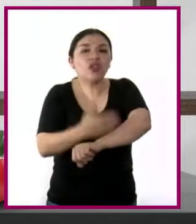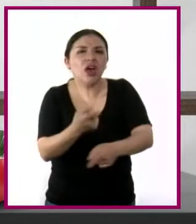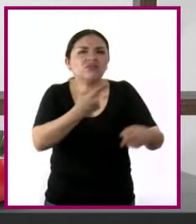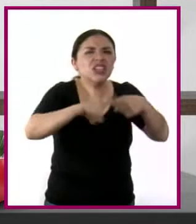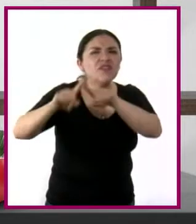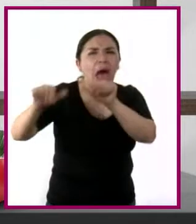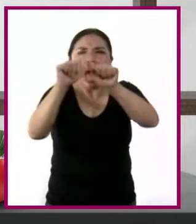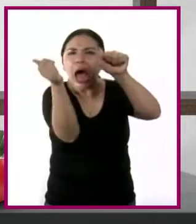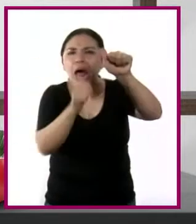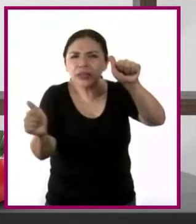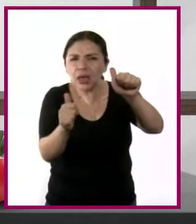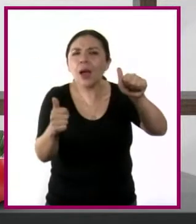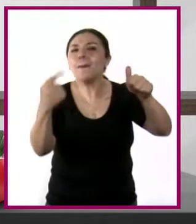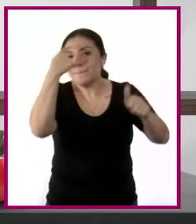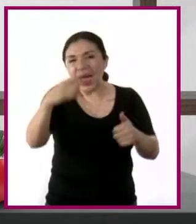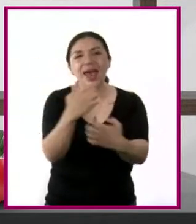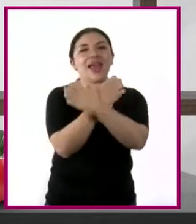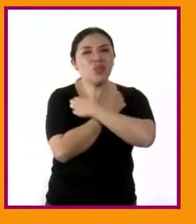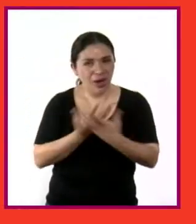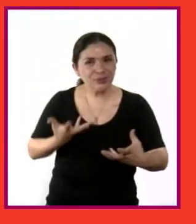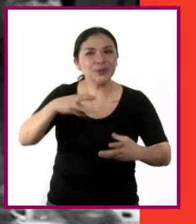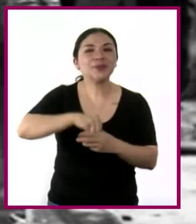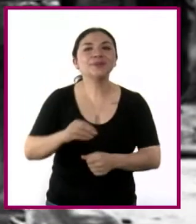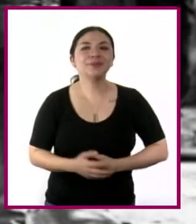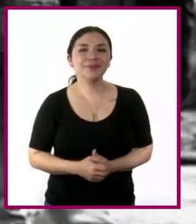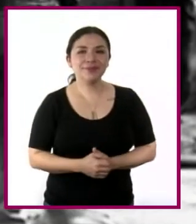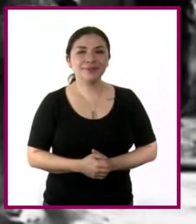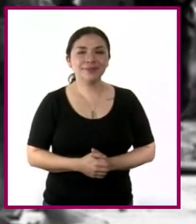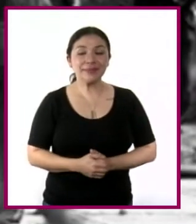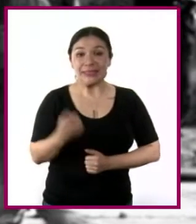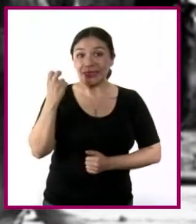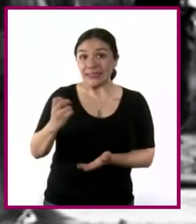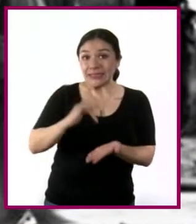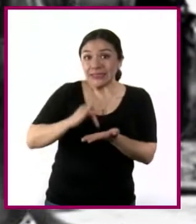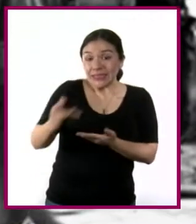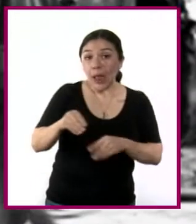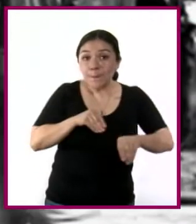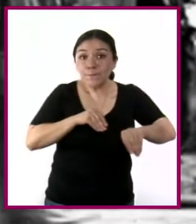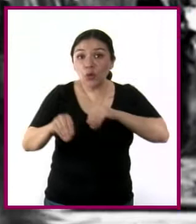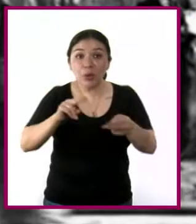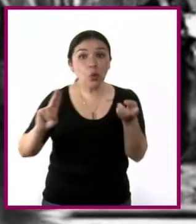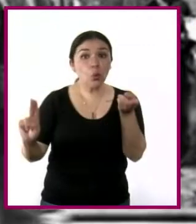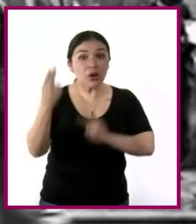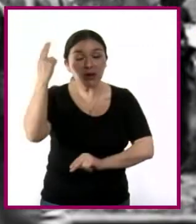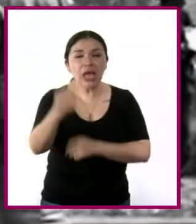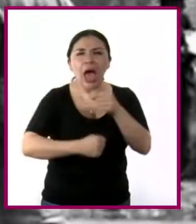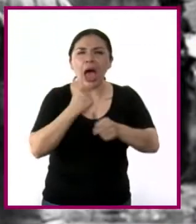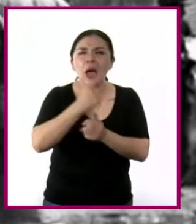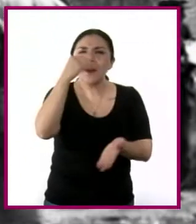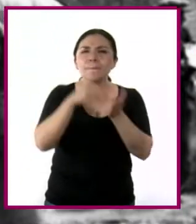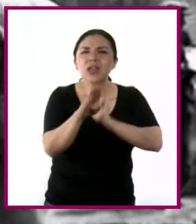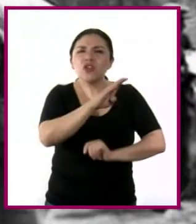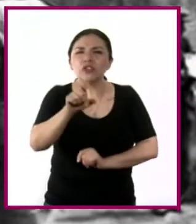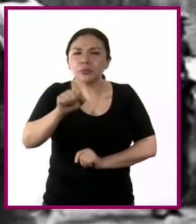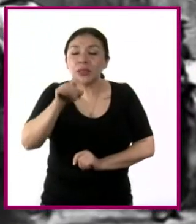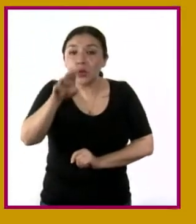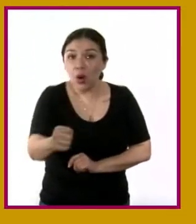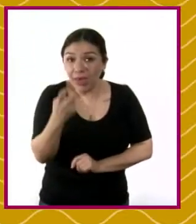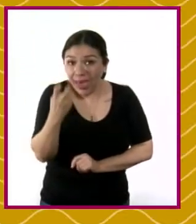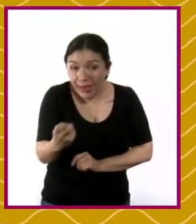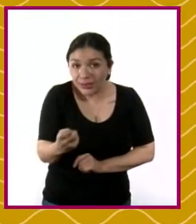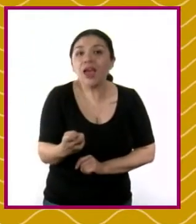artísticas complementarias de la educación. Gracias al Movimiento Universitario de 1929,